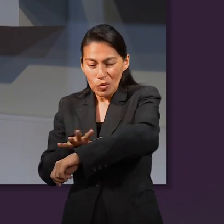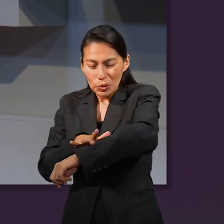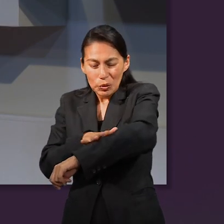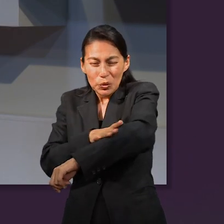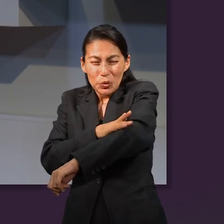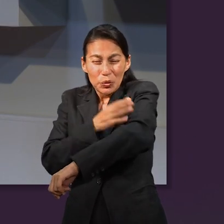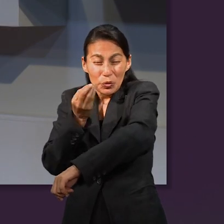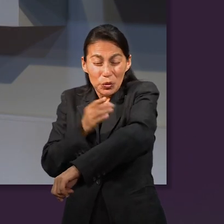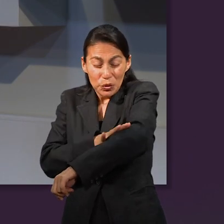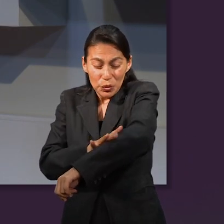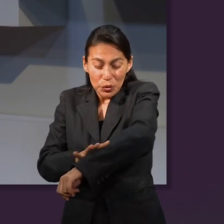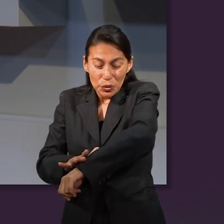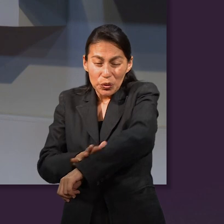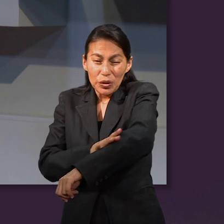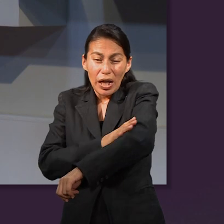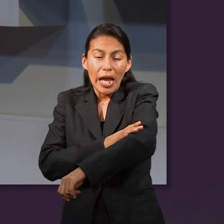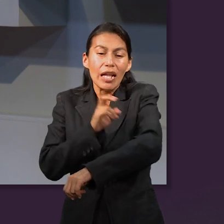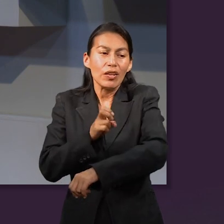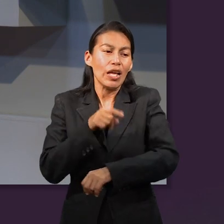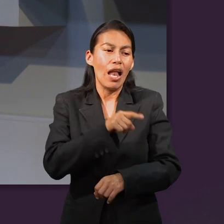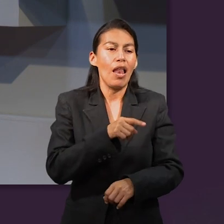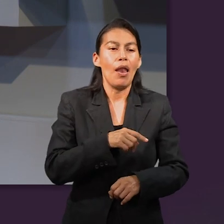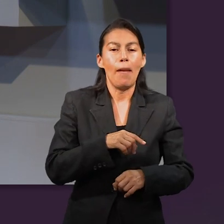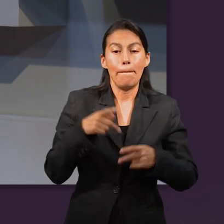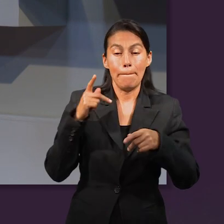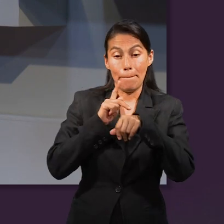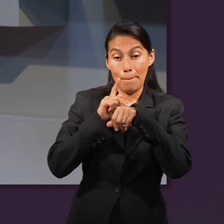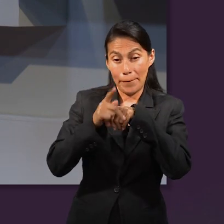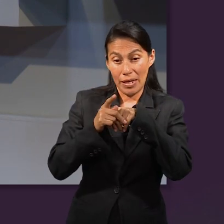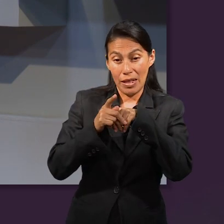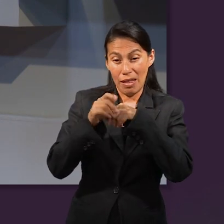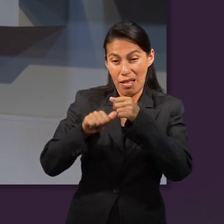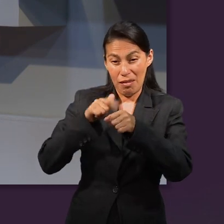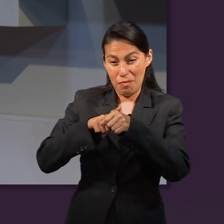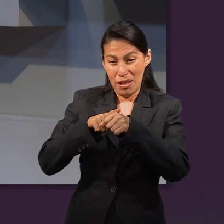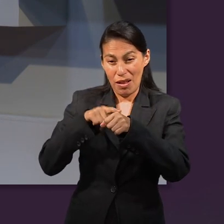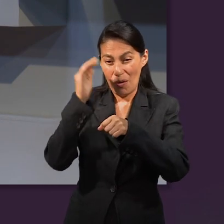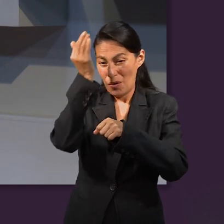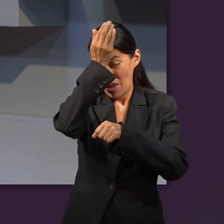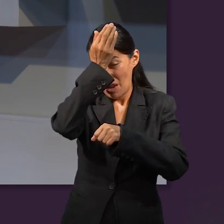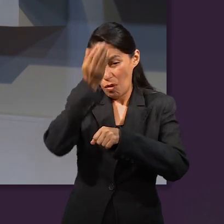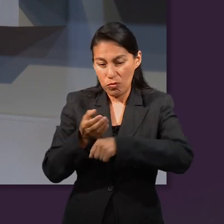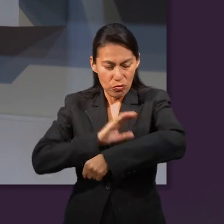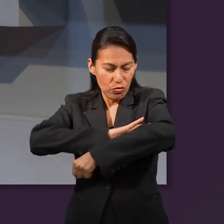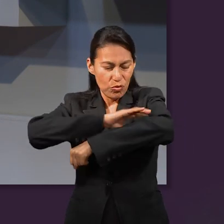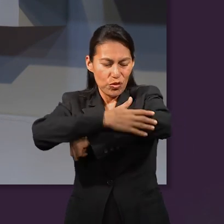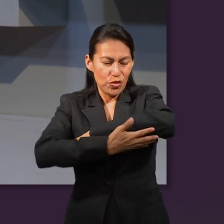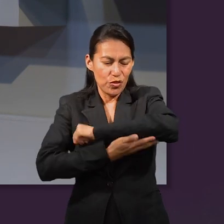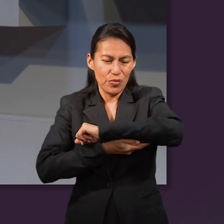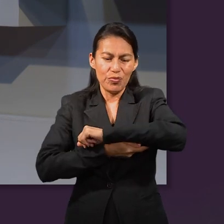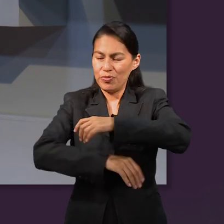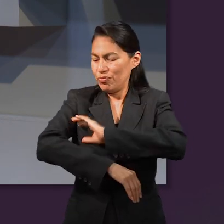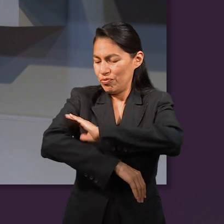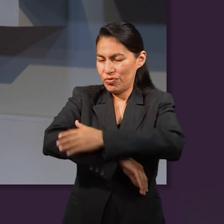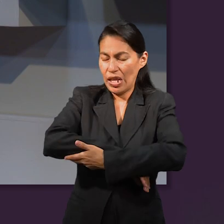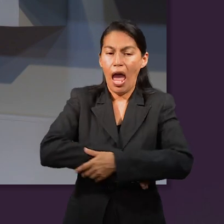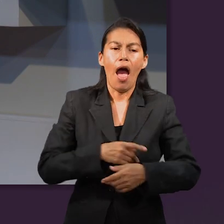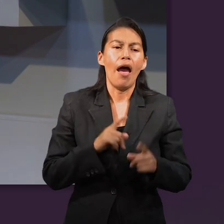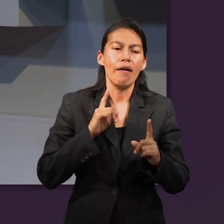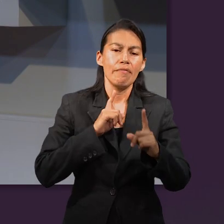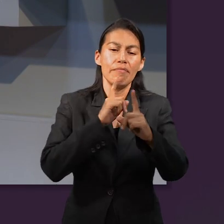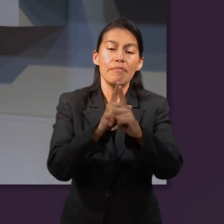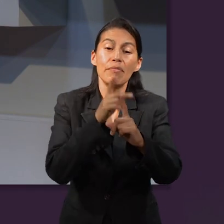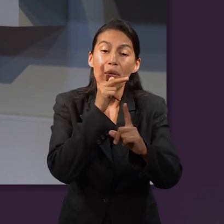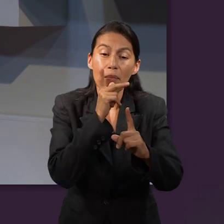tan velludo como una botella. O sea, era muy lampiño, no tenía vellos. Y entonces engaña a su papá y le roba la primogenitura. Se